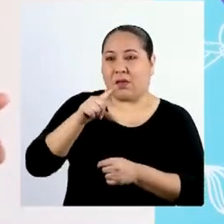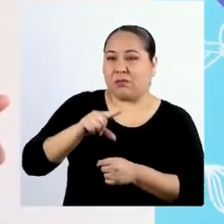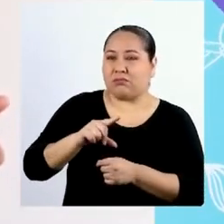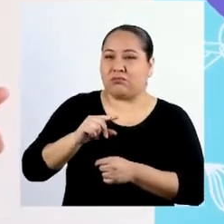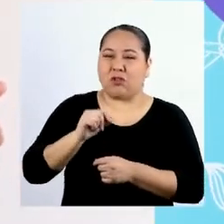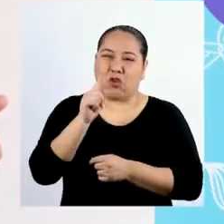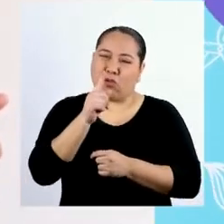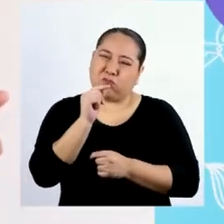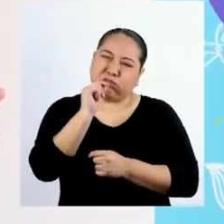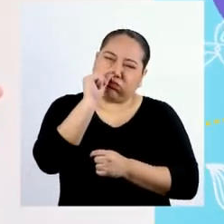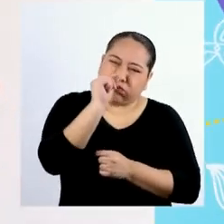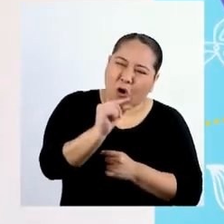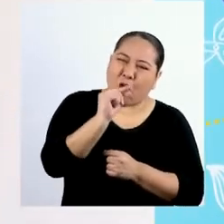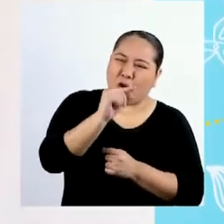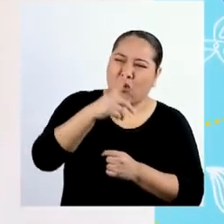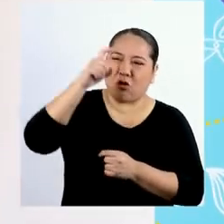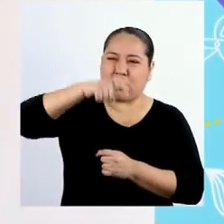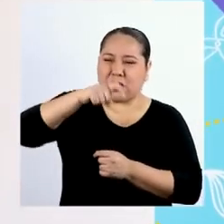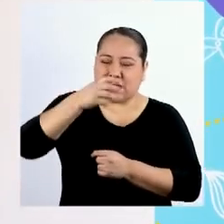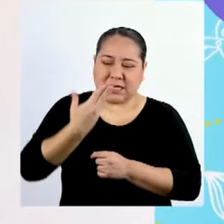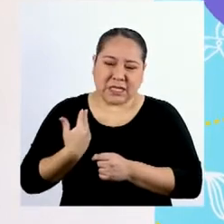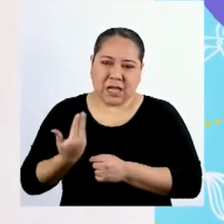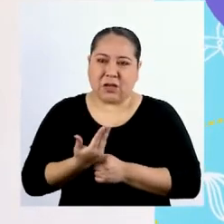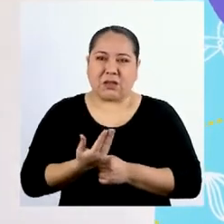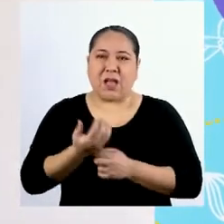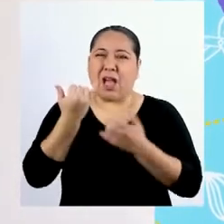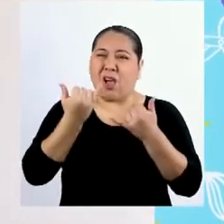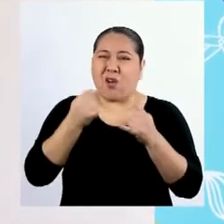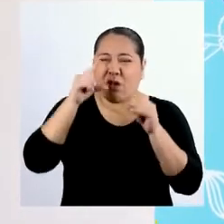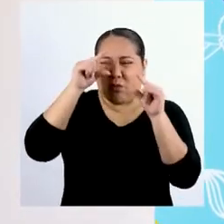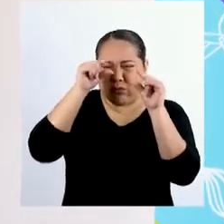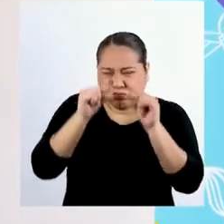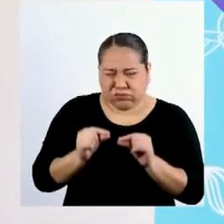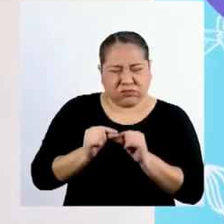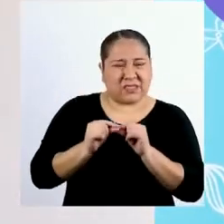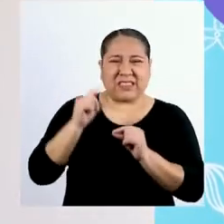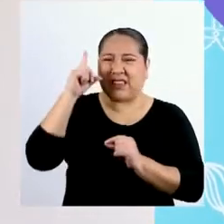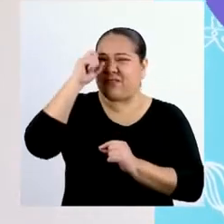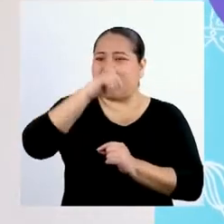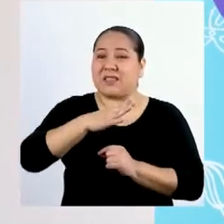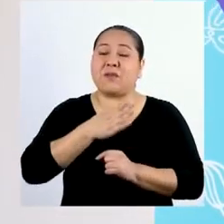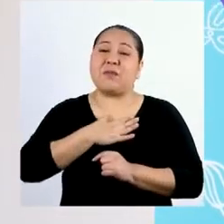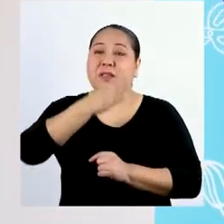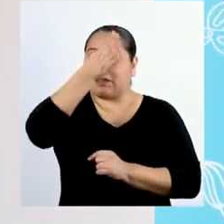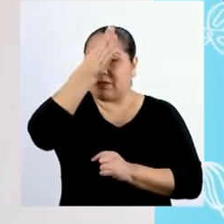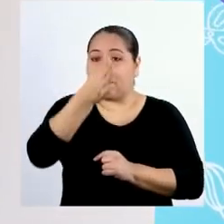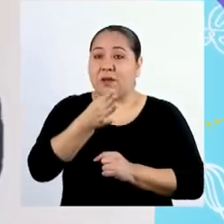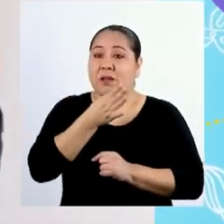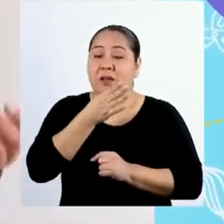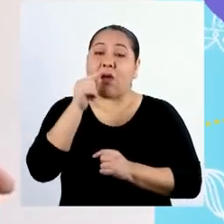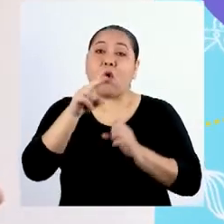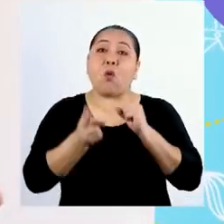no alcanzaba para lo que necesitábamos, ahora es mucho más difícil. Mis padres tenían un ahorro,